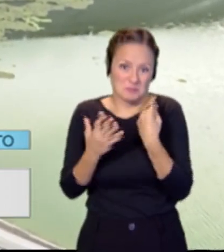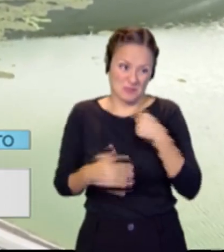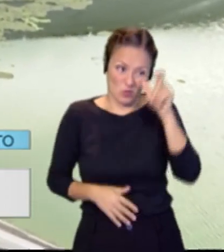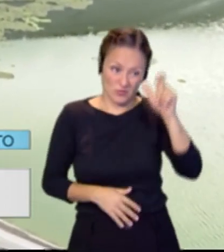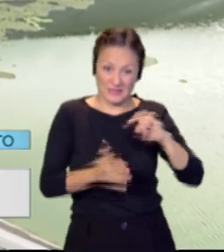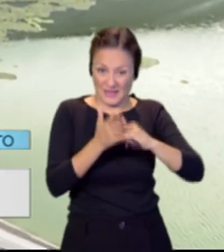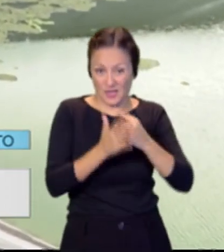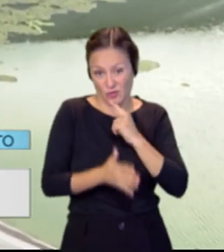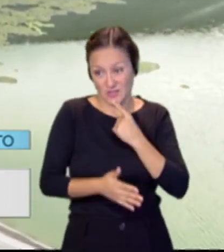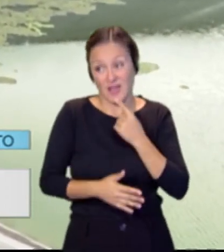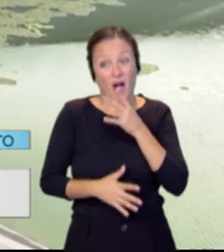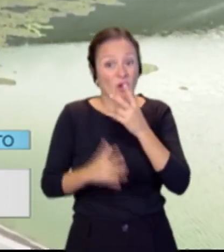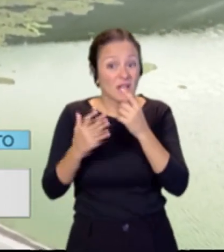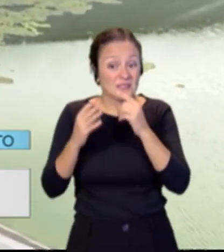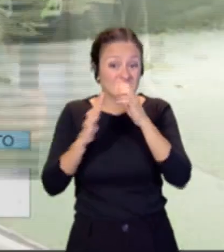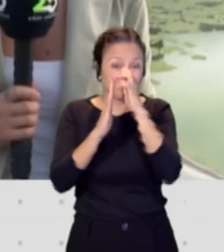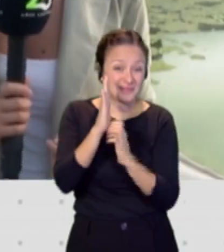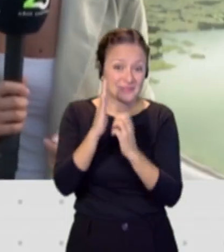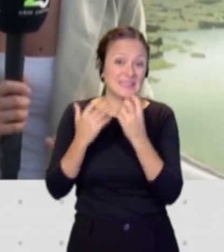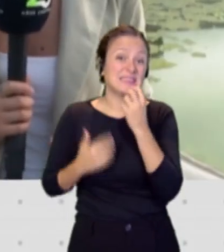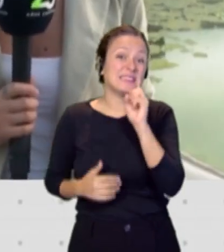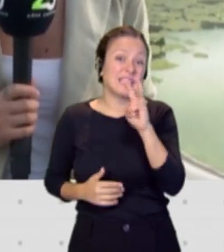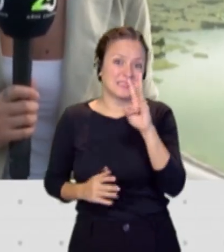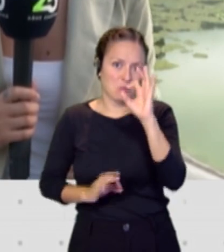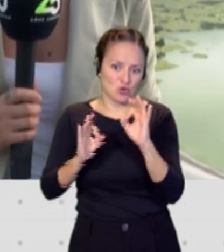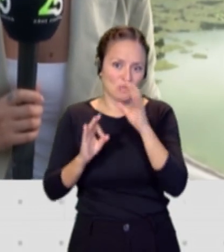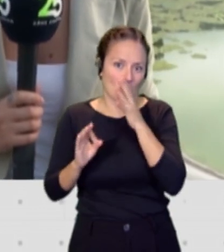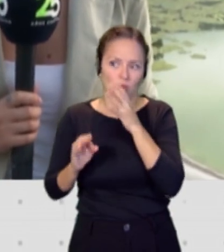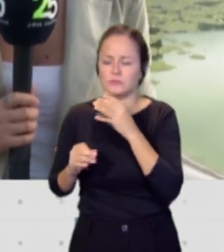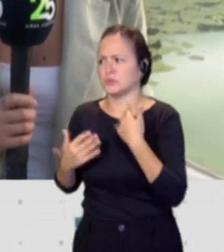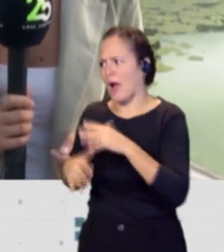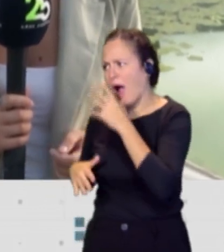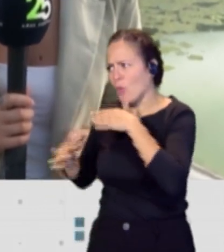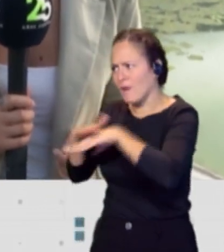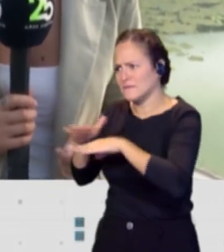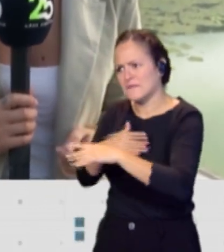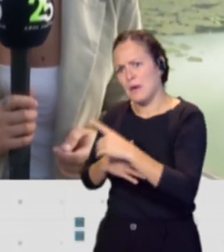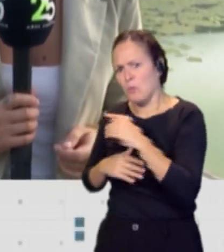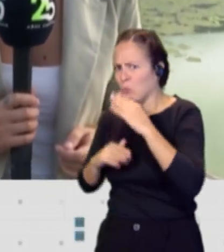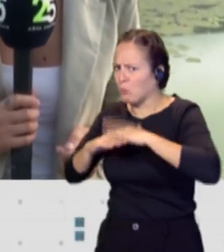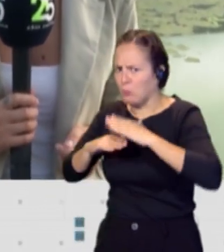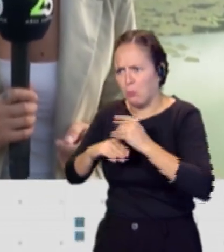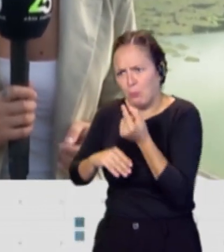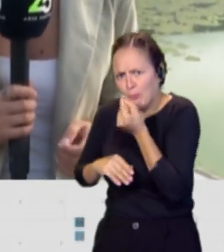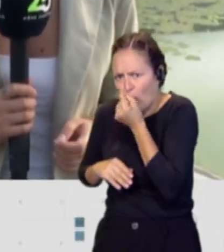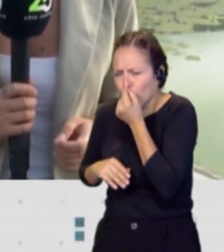Valtén, se encuentra al 13%. Pues muy baja esa reserva de agua. Gracias, Ema. Buenos días.